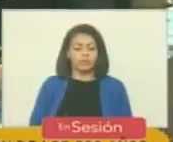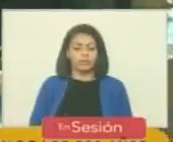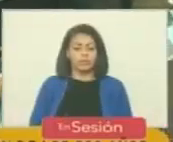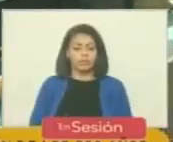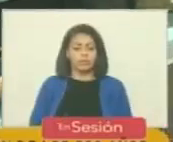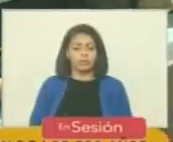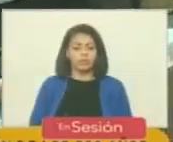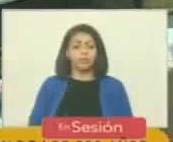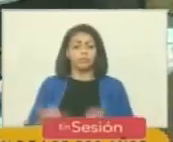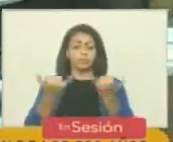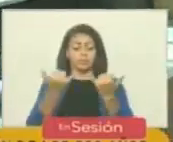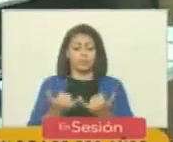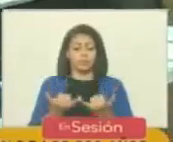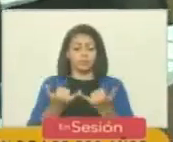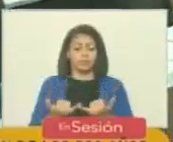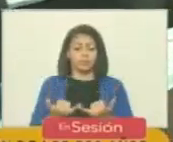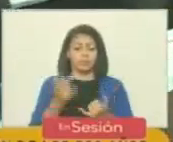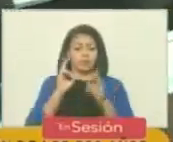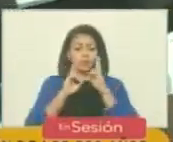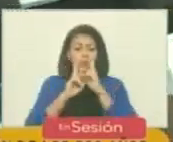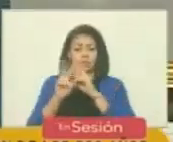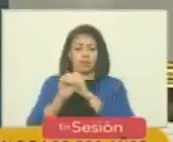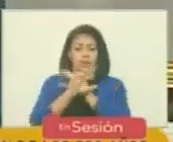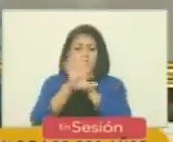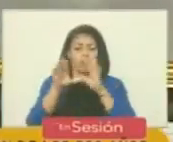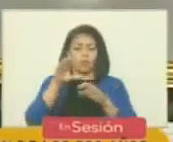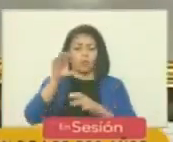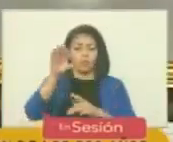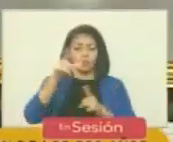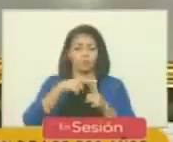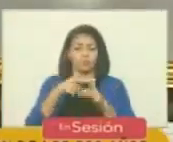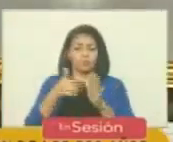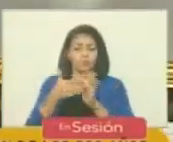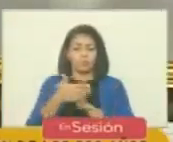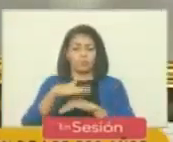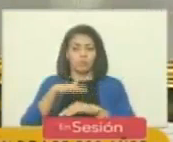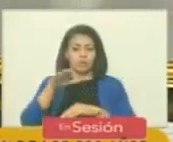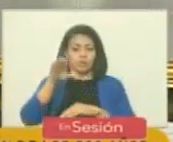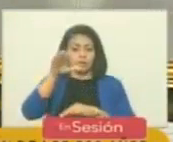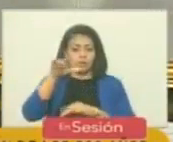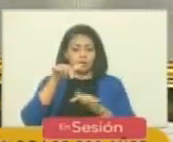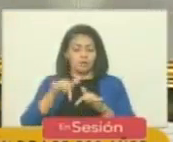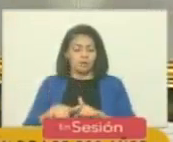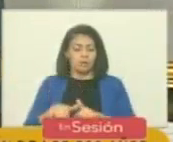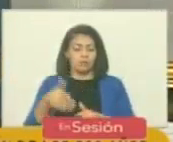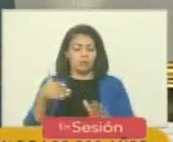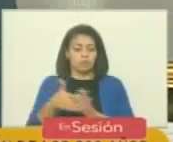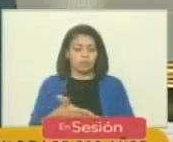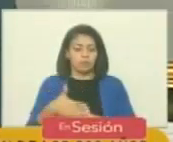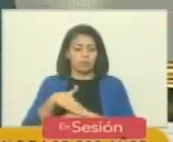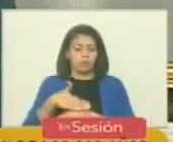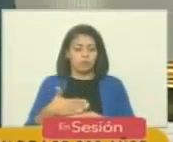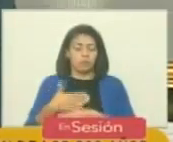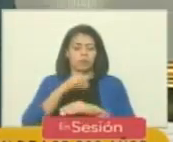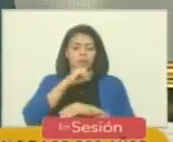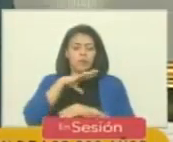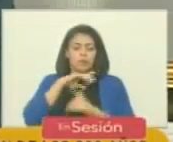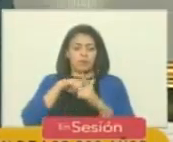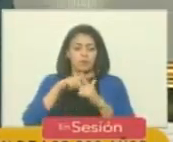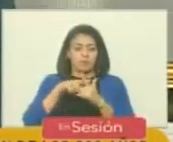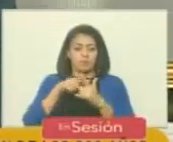que ya veían con claridad el futuro y el futuro implica que la historia